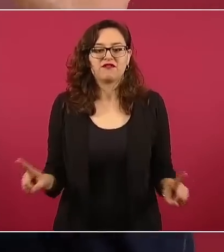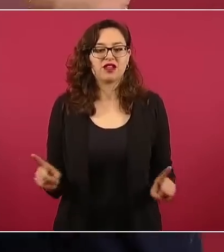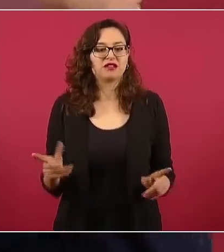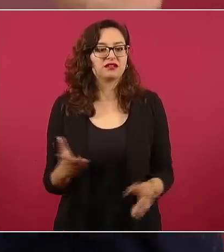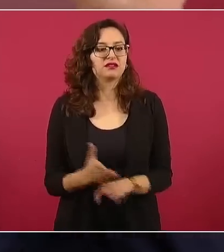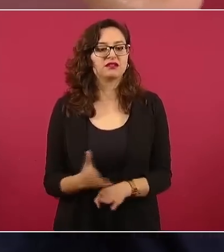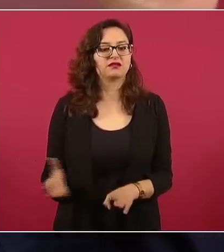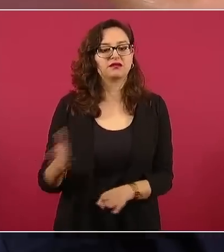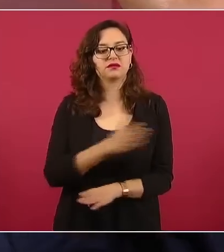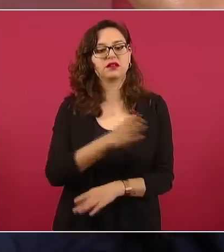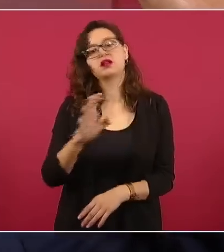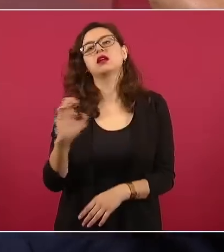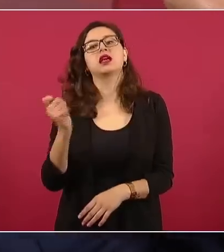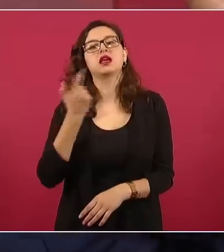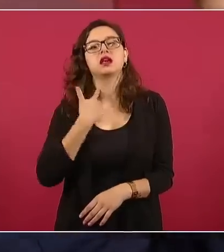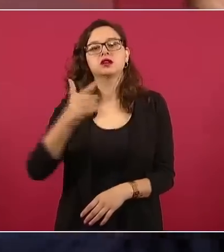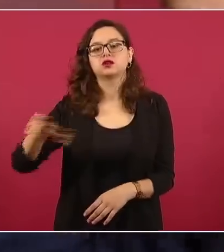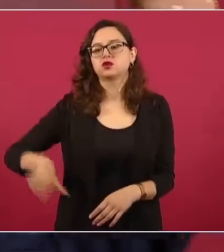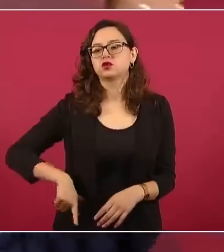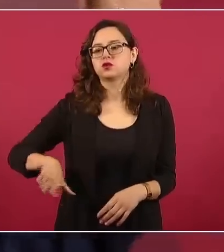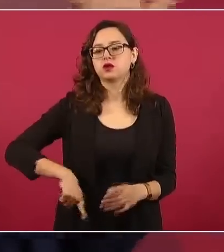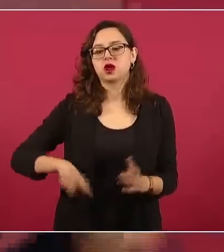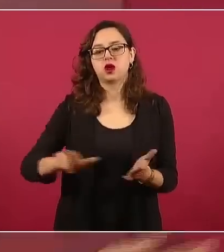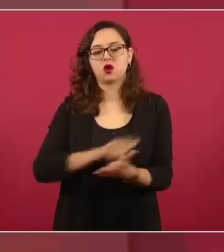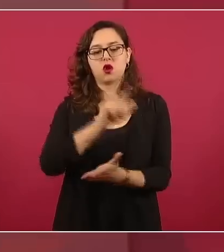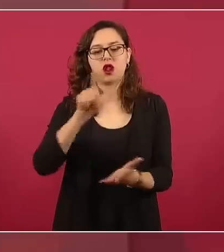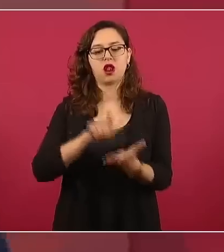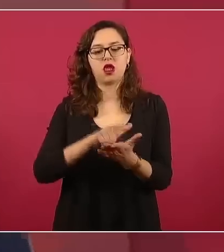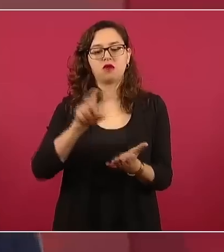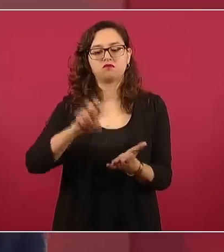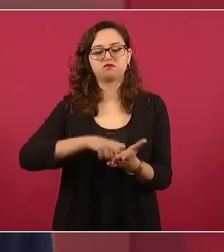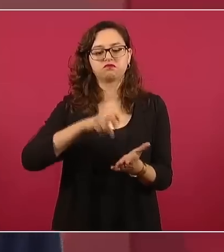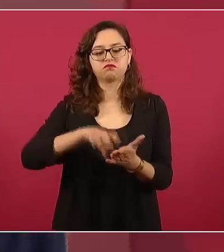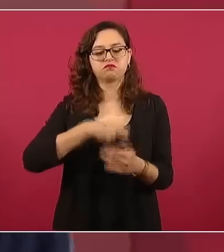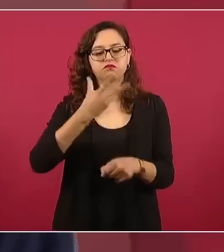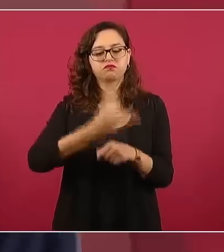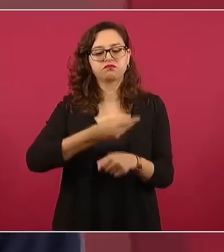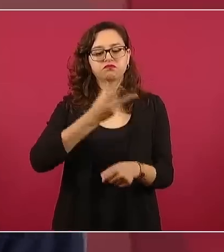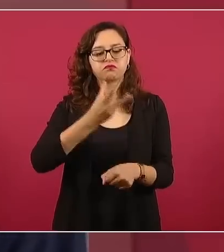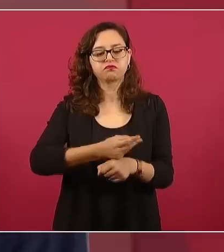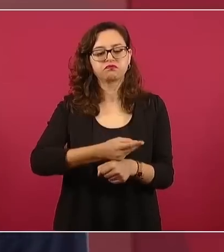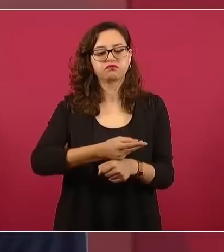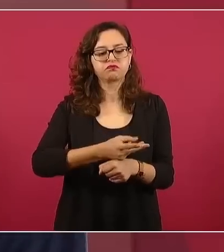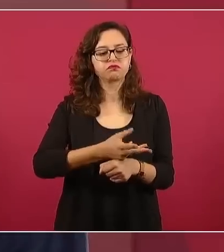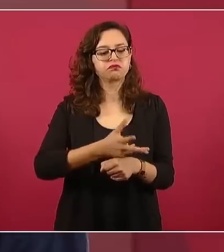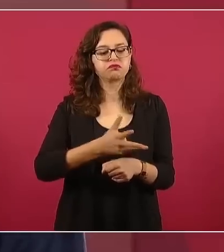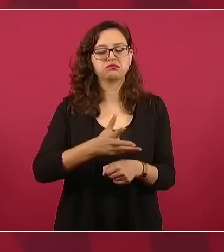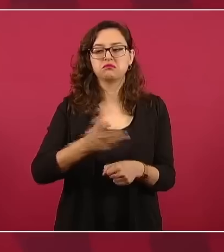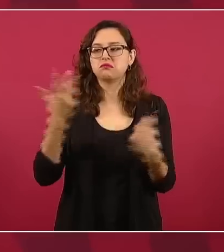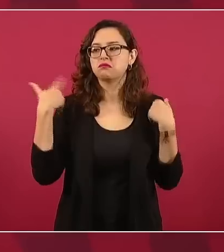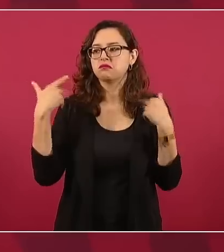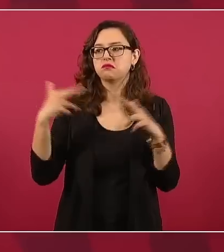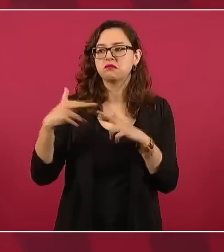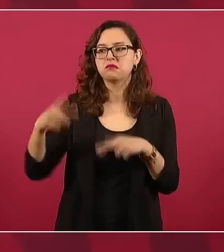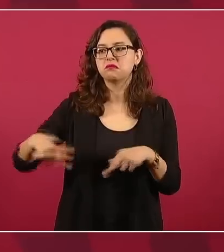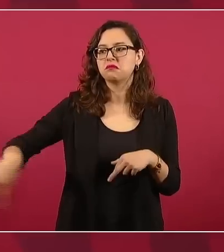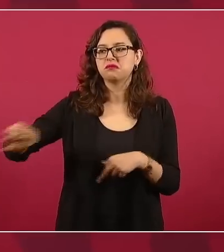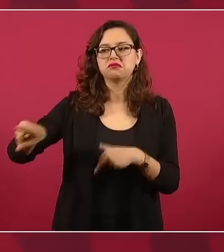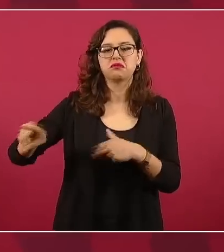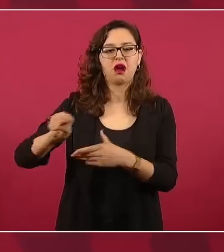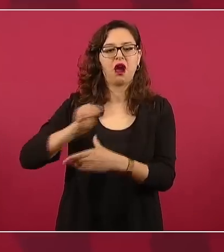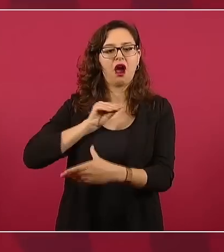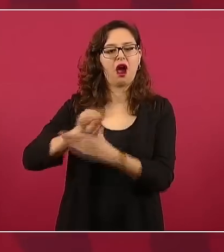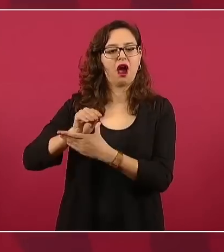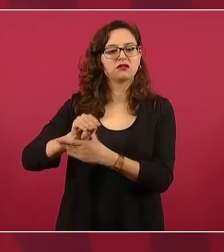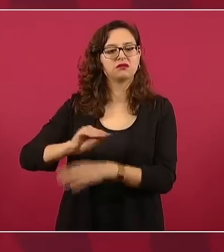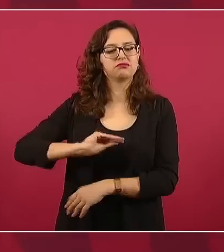que se quería imponer sin el consentimiento y